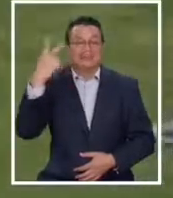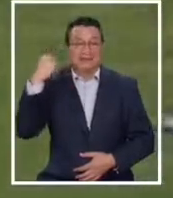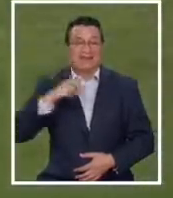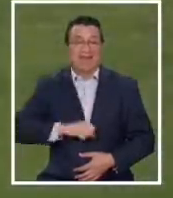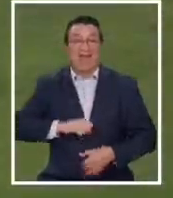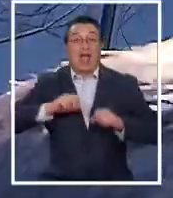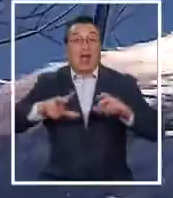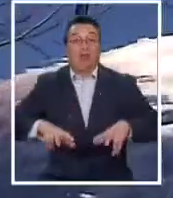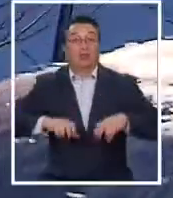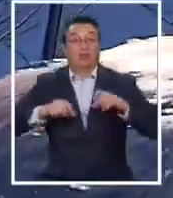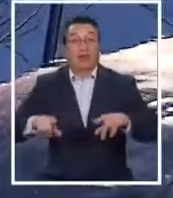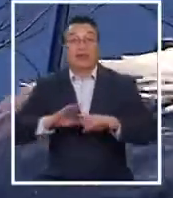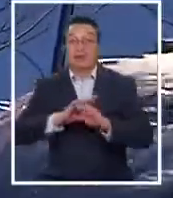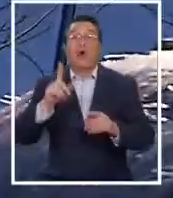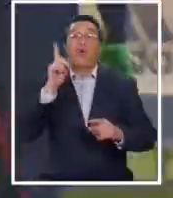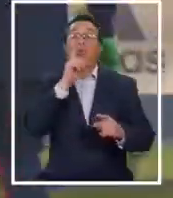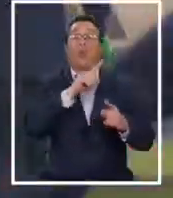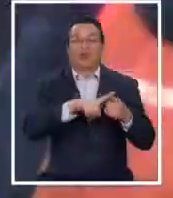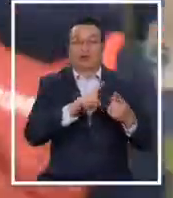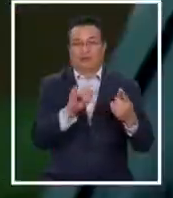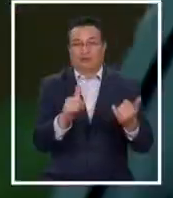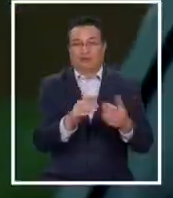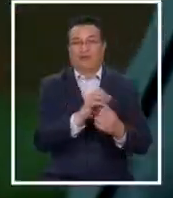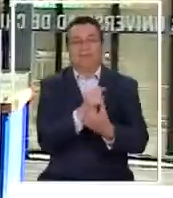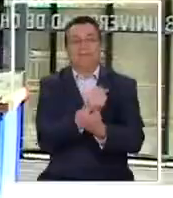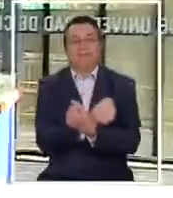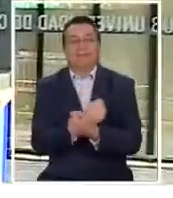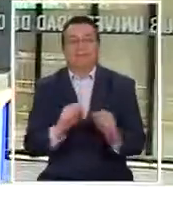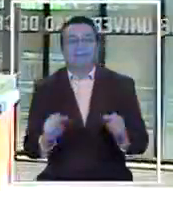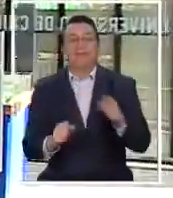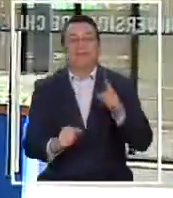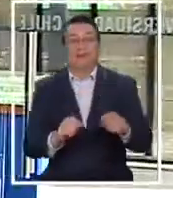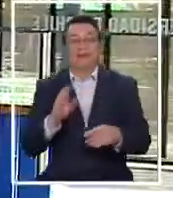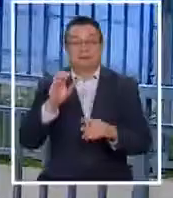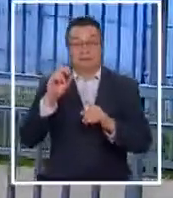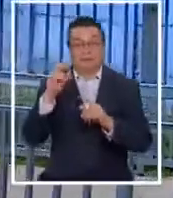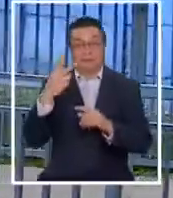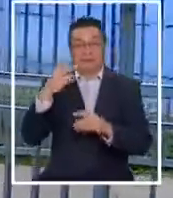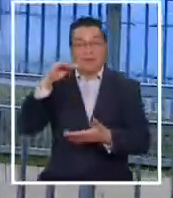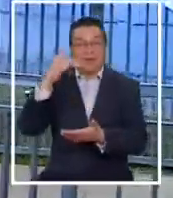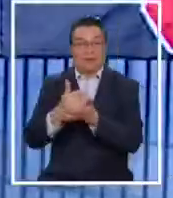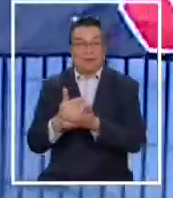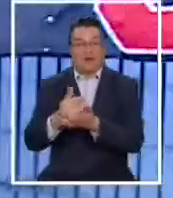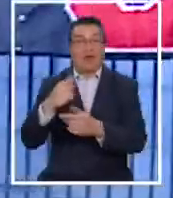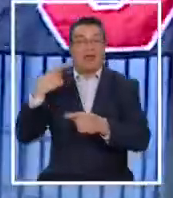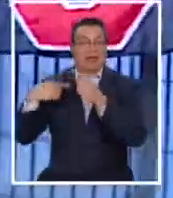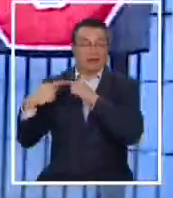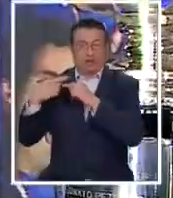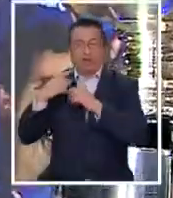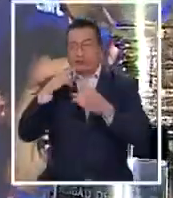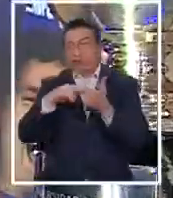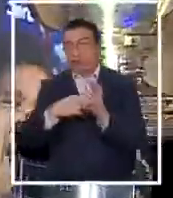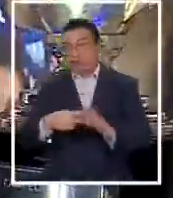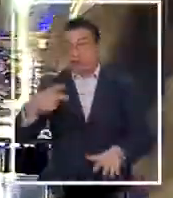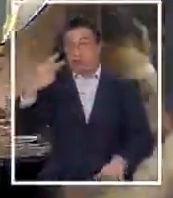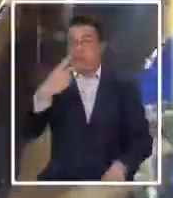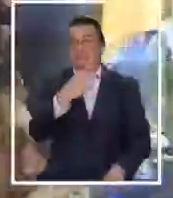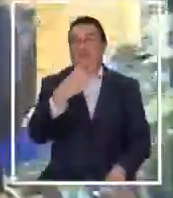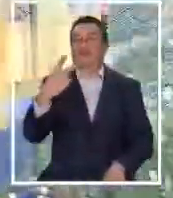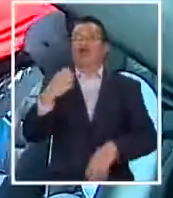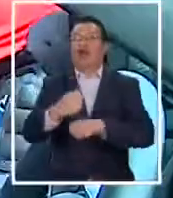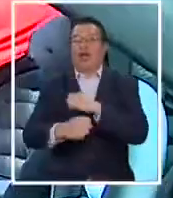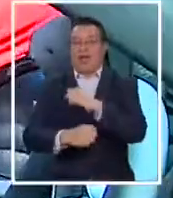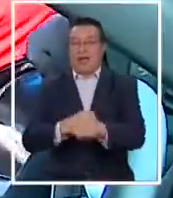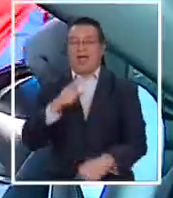se va buena parte de la historia ganador azul del último tiempo. De campeón histórico y polémico, así fueron los 22 años de